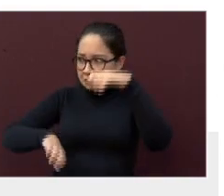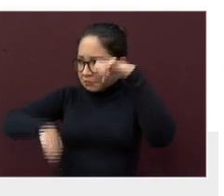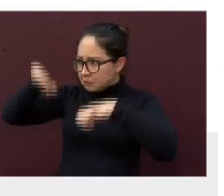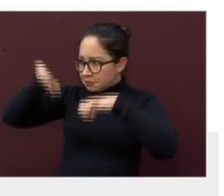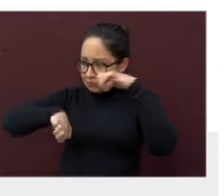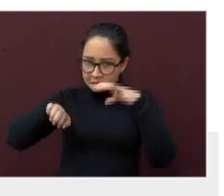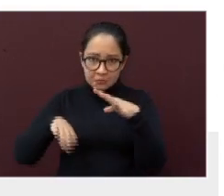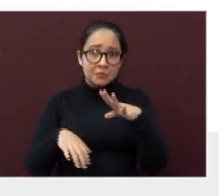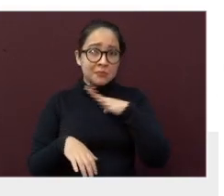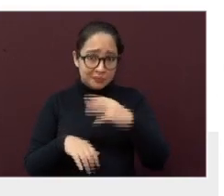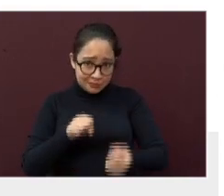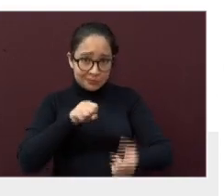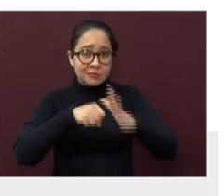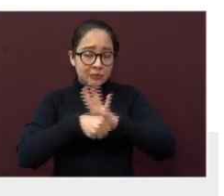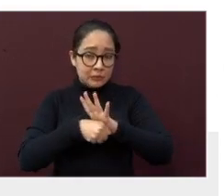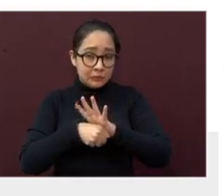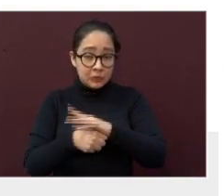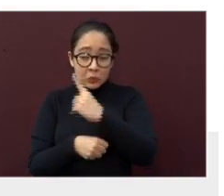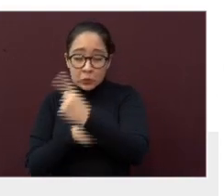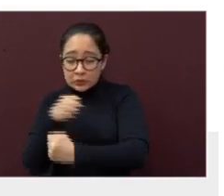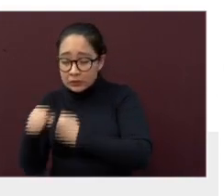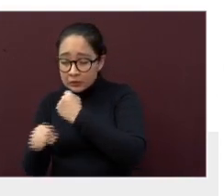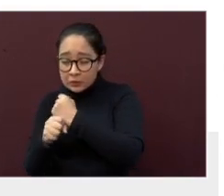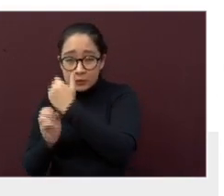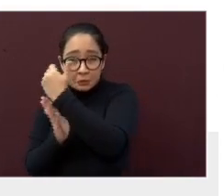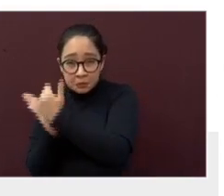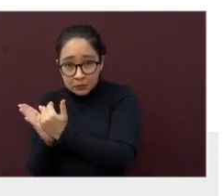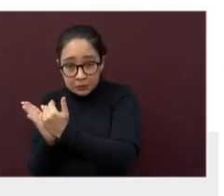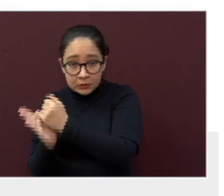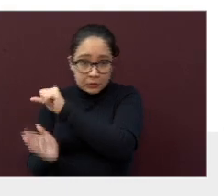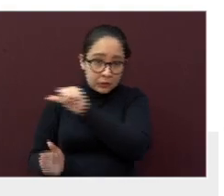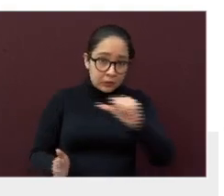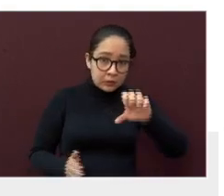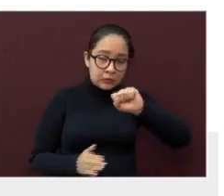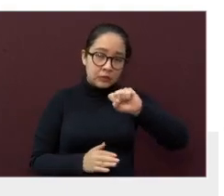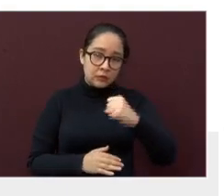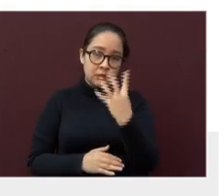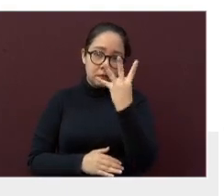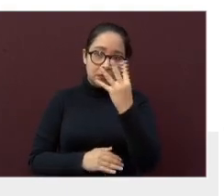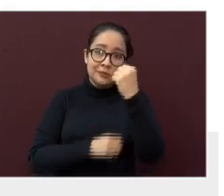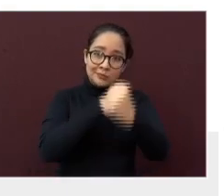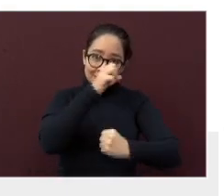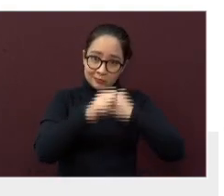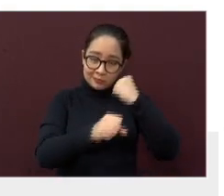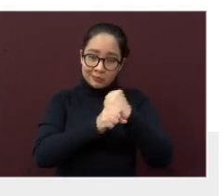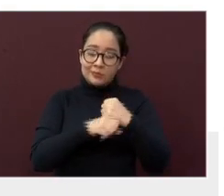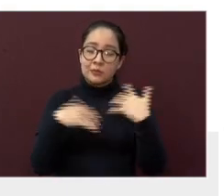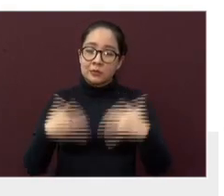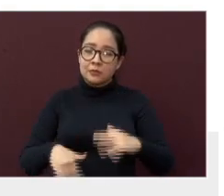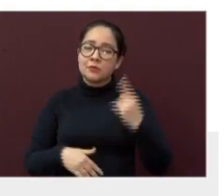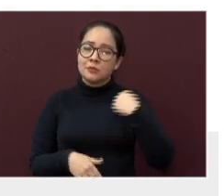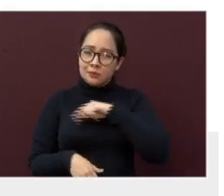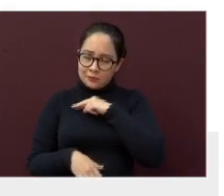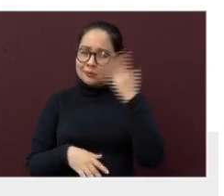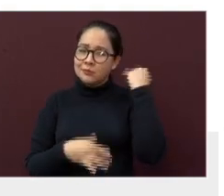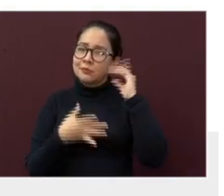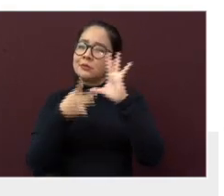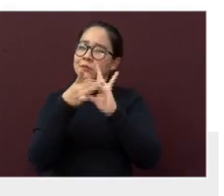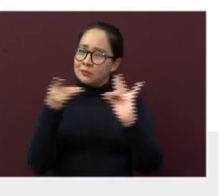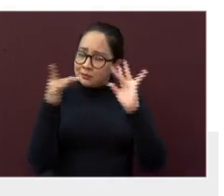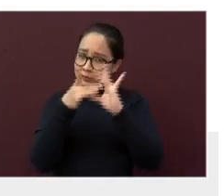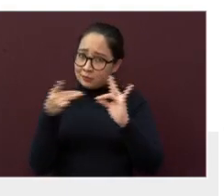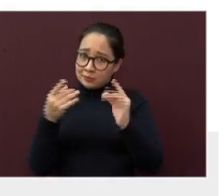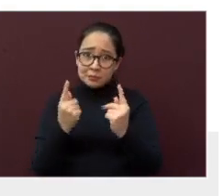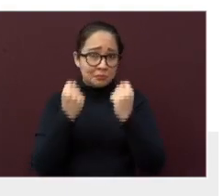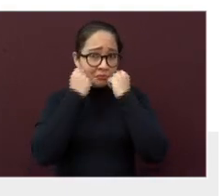grupos de edad desde menor de 1 hasta 64 años. Hemos estado mencionando que la enfermedad se puede